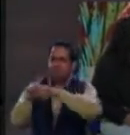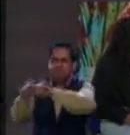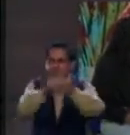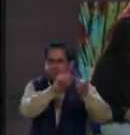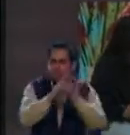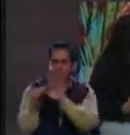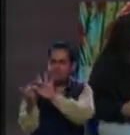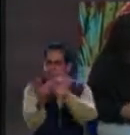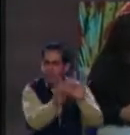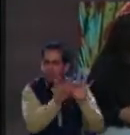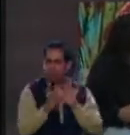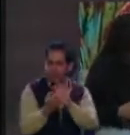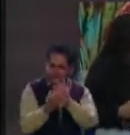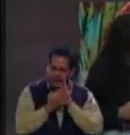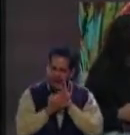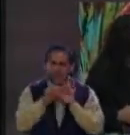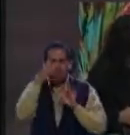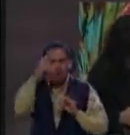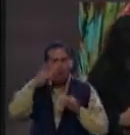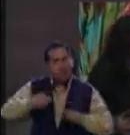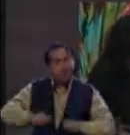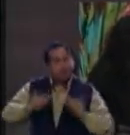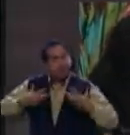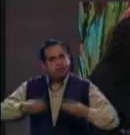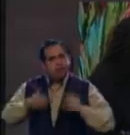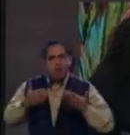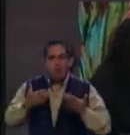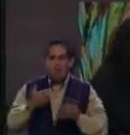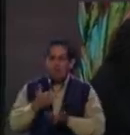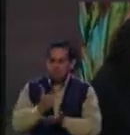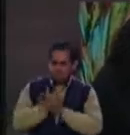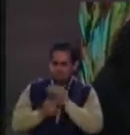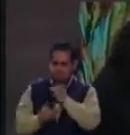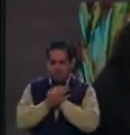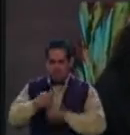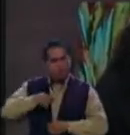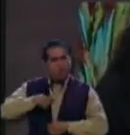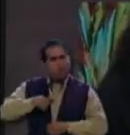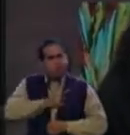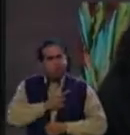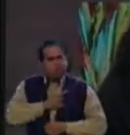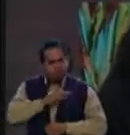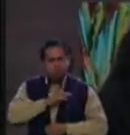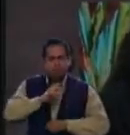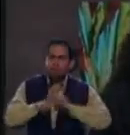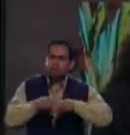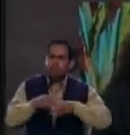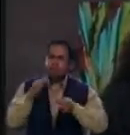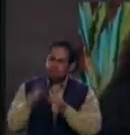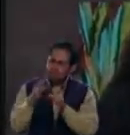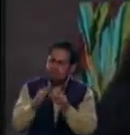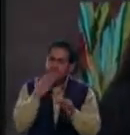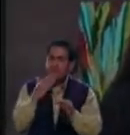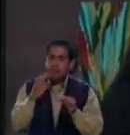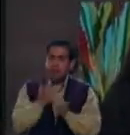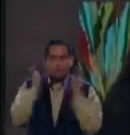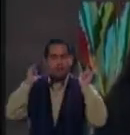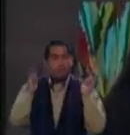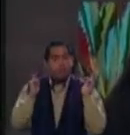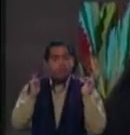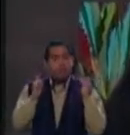sociales en las que te permiten estallarte, ¿no? O ser tú independientemente de cualquier cosa, ¿no?